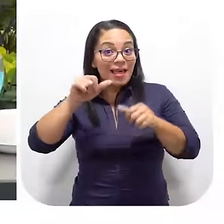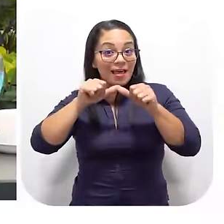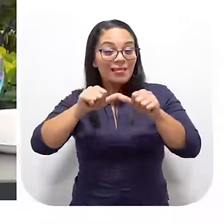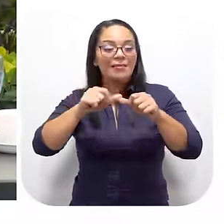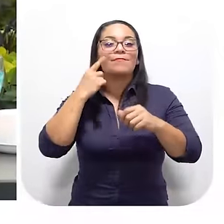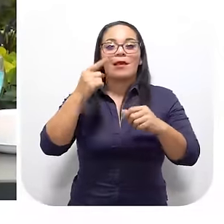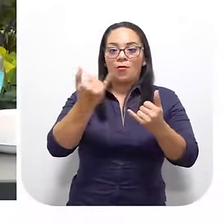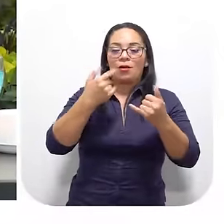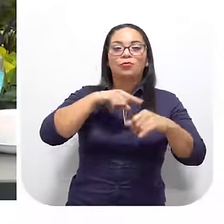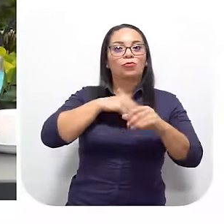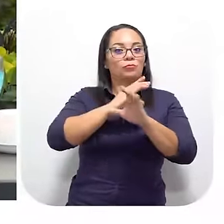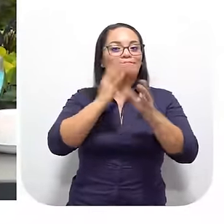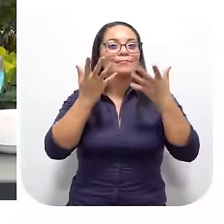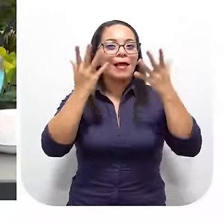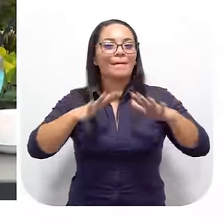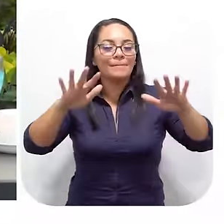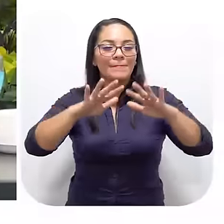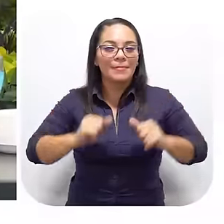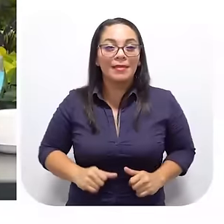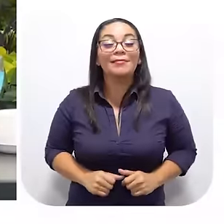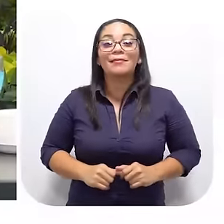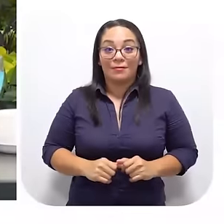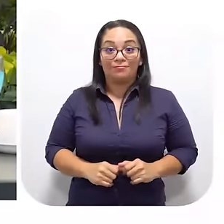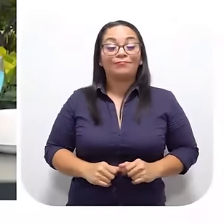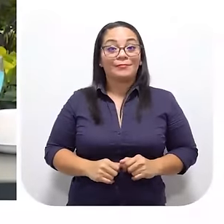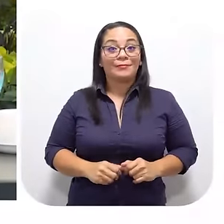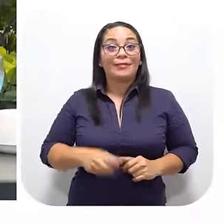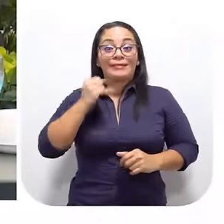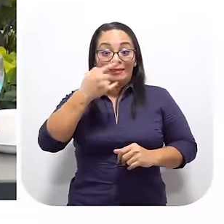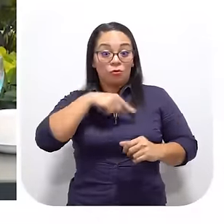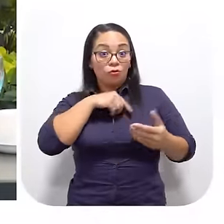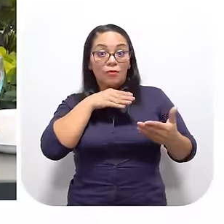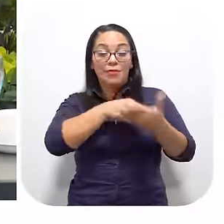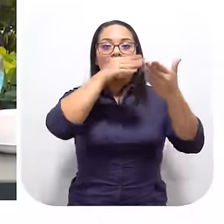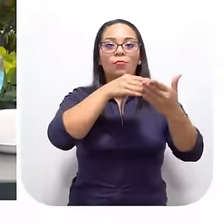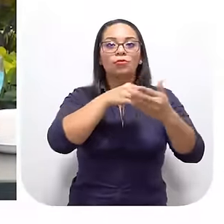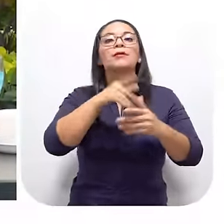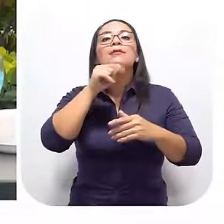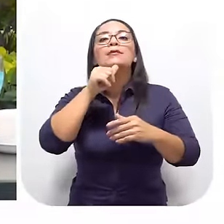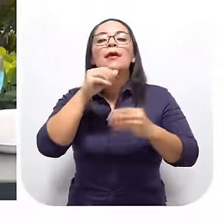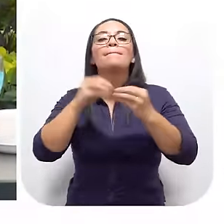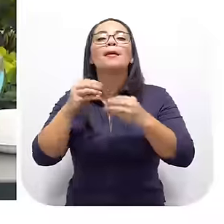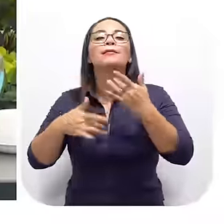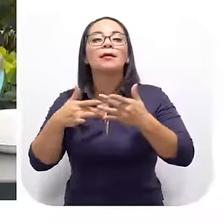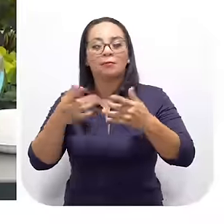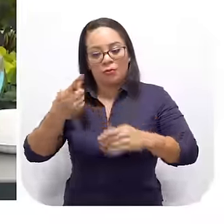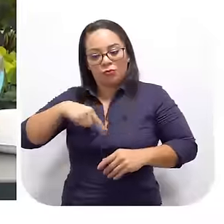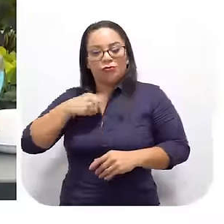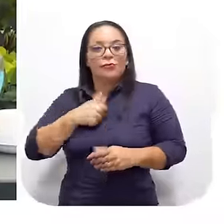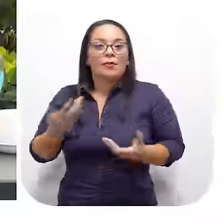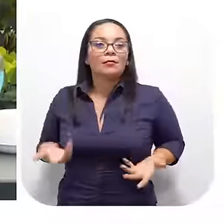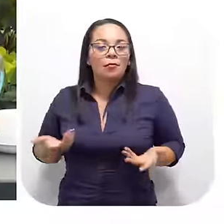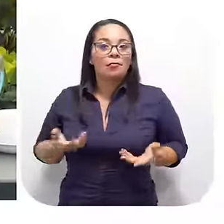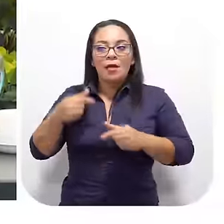Si hacemos algo Al medio ambiente Los primeros que lo van a sentir Somos nosotros No hay nadie Ni un biólogo No hay nadie Que